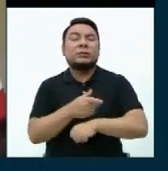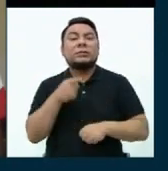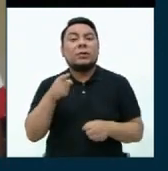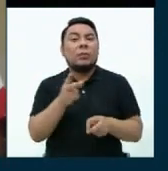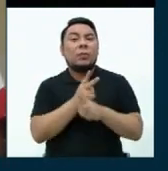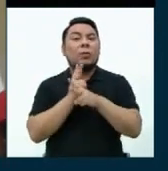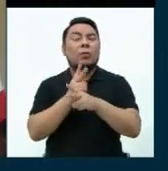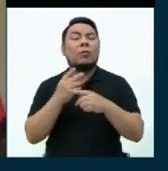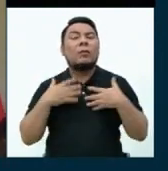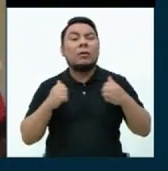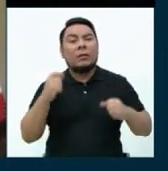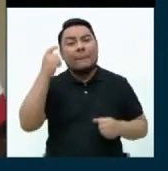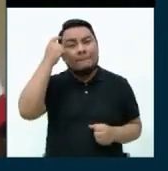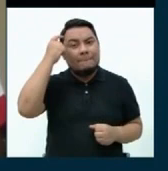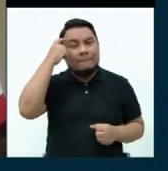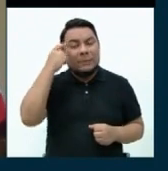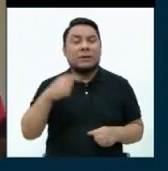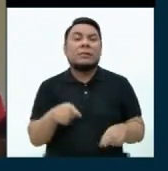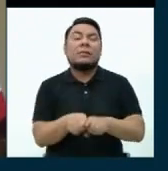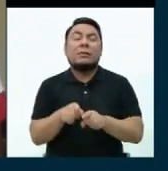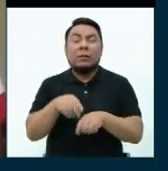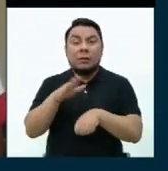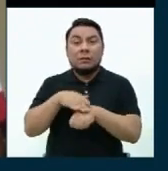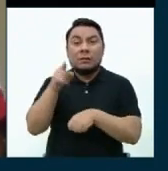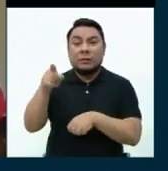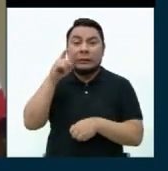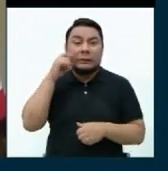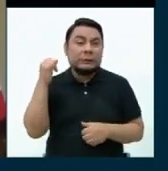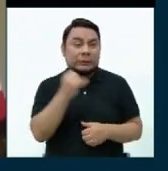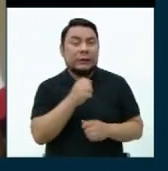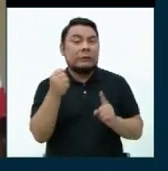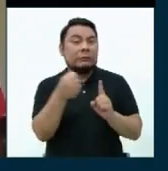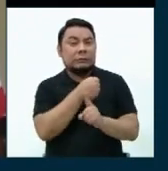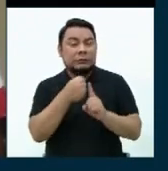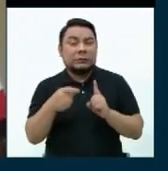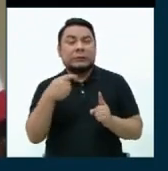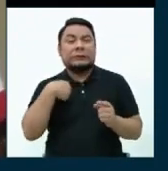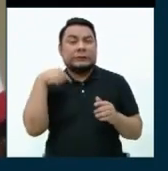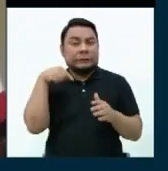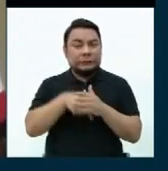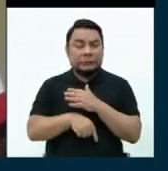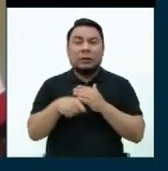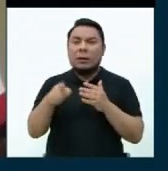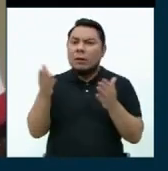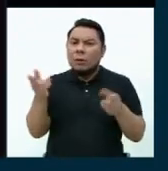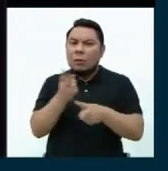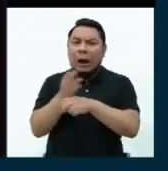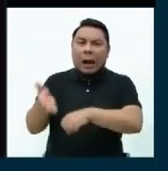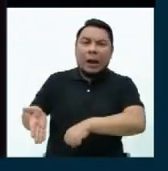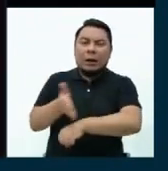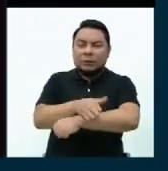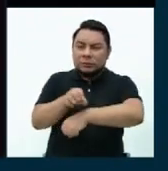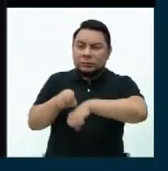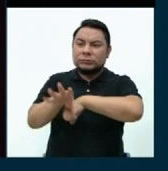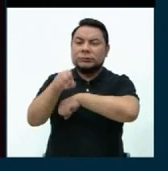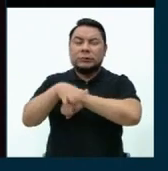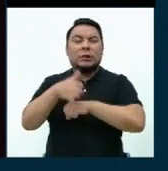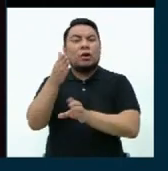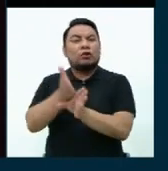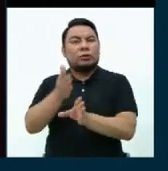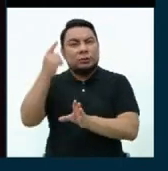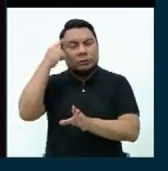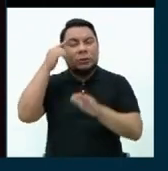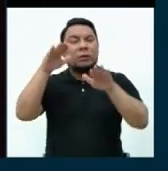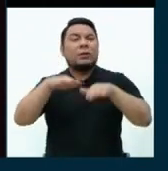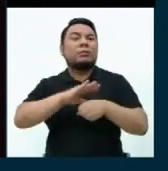para poder prevenir un abusador, un violador, un suicida o una suicida y combatir con los estragos psicológicos de